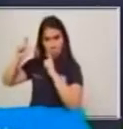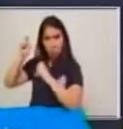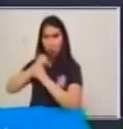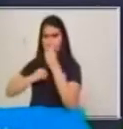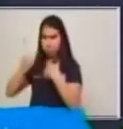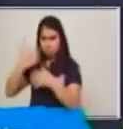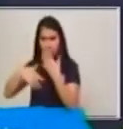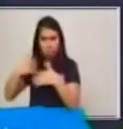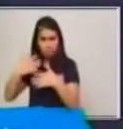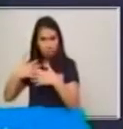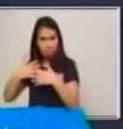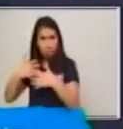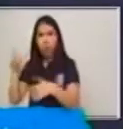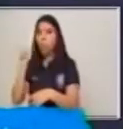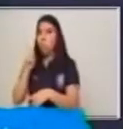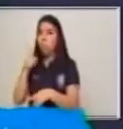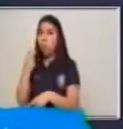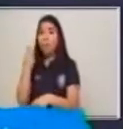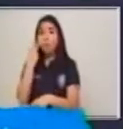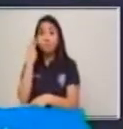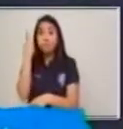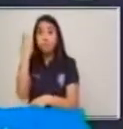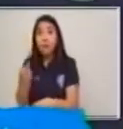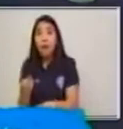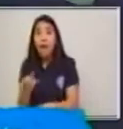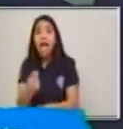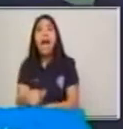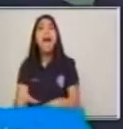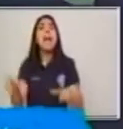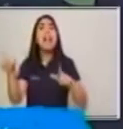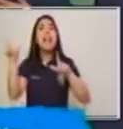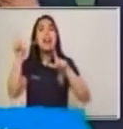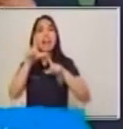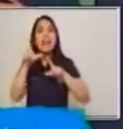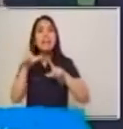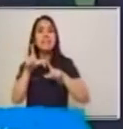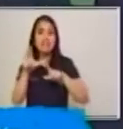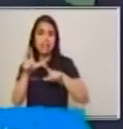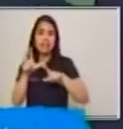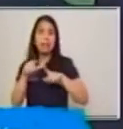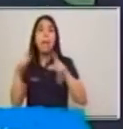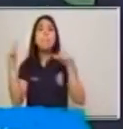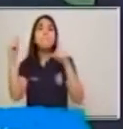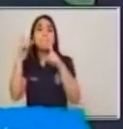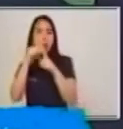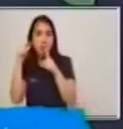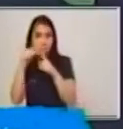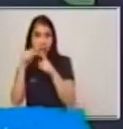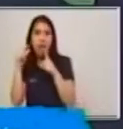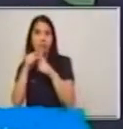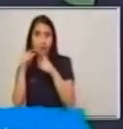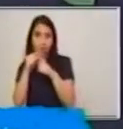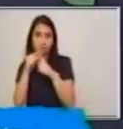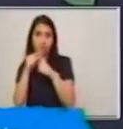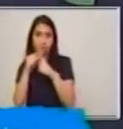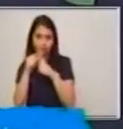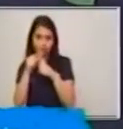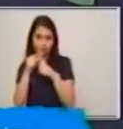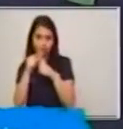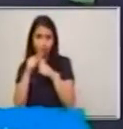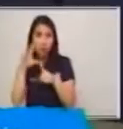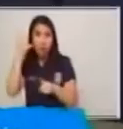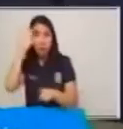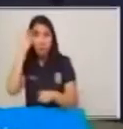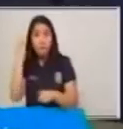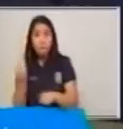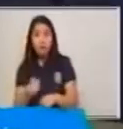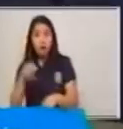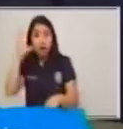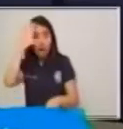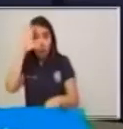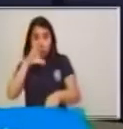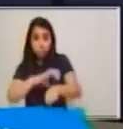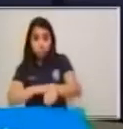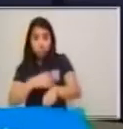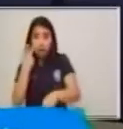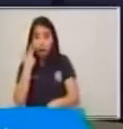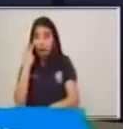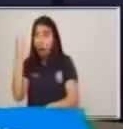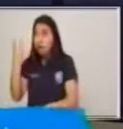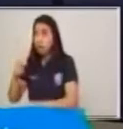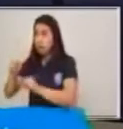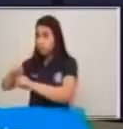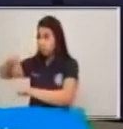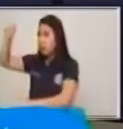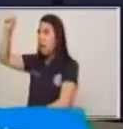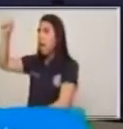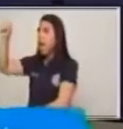código sería letras. Porque él está leyendo, el guarda forestal lo está leyendo. Y por